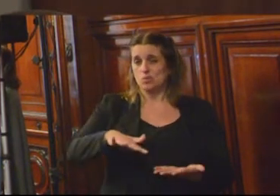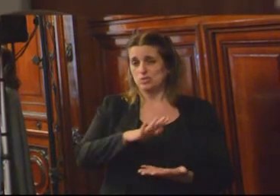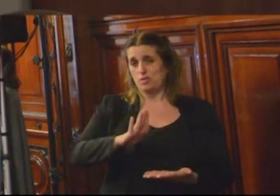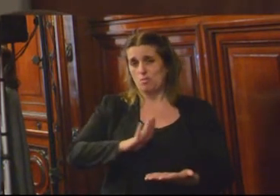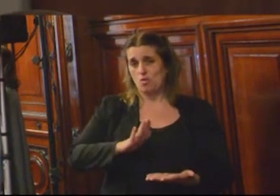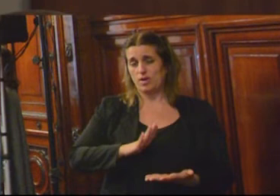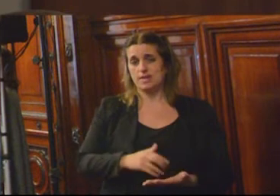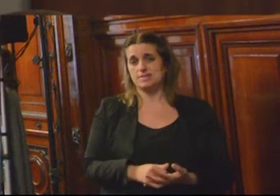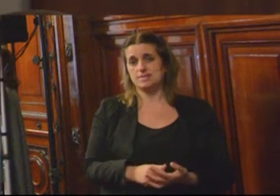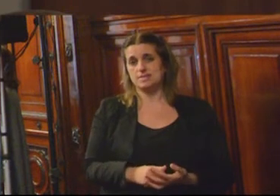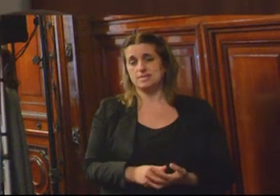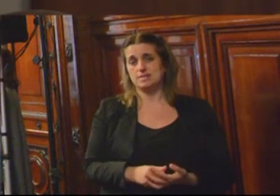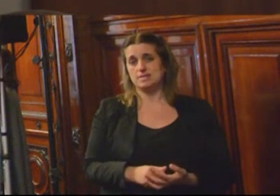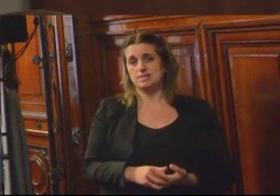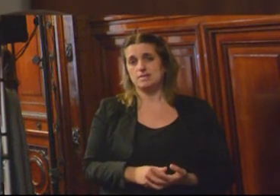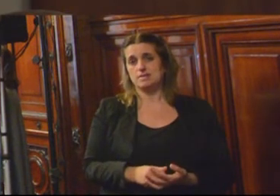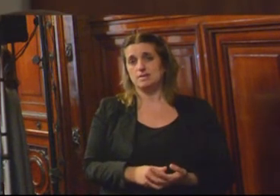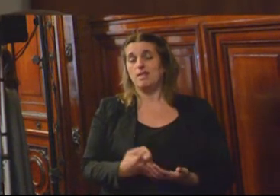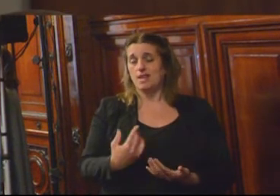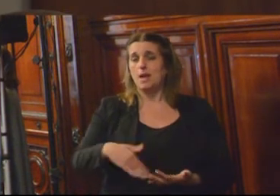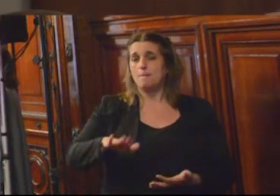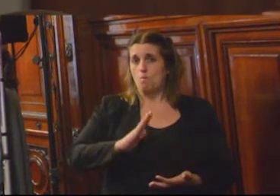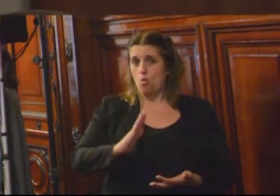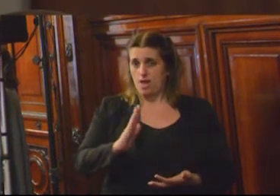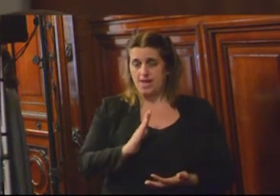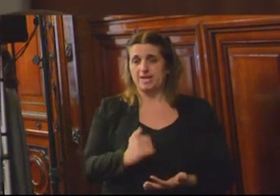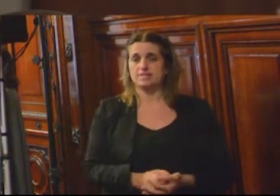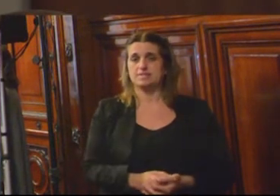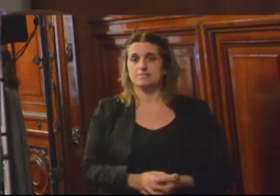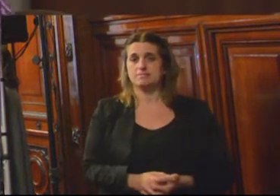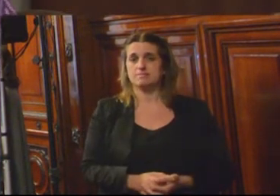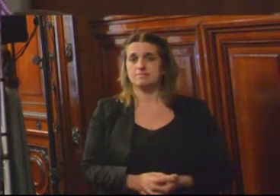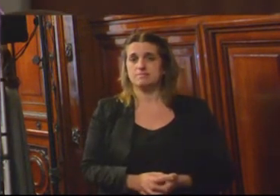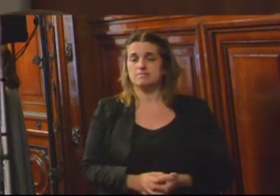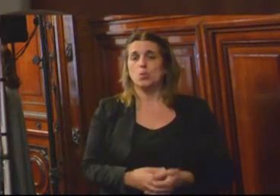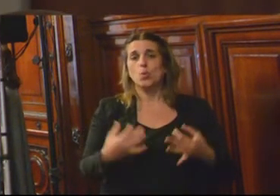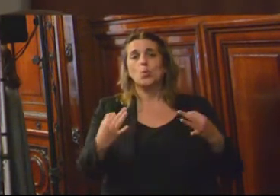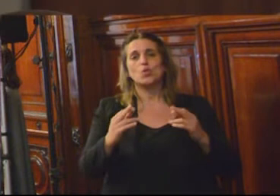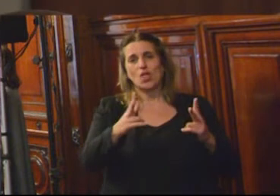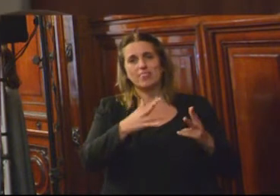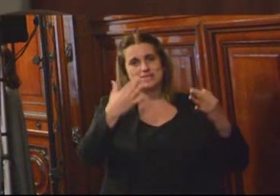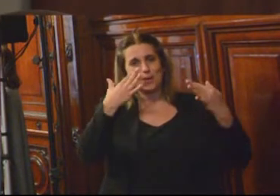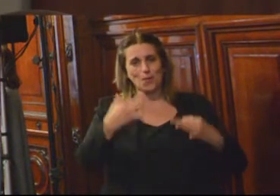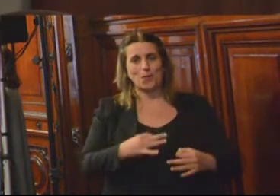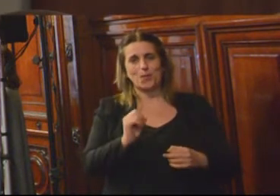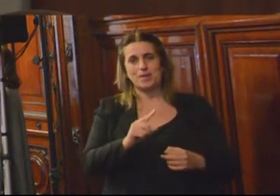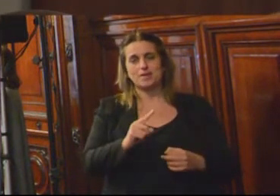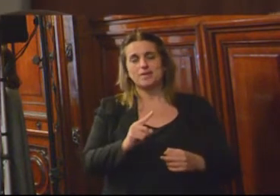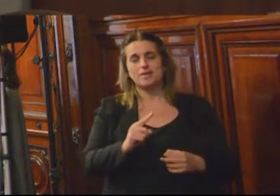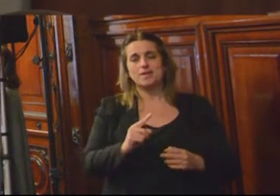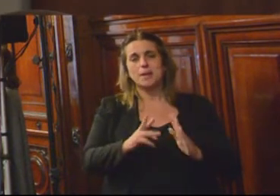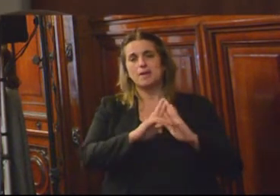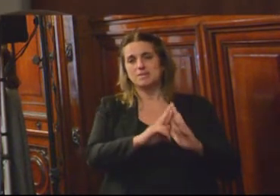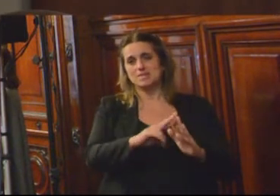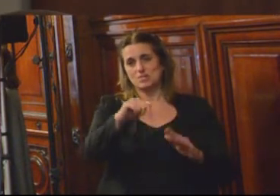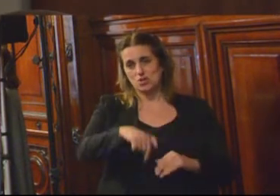las mujeres, lo decía muy bien la representación aquí